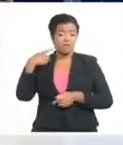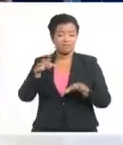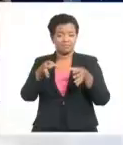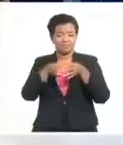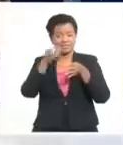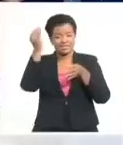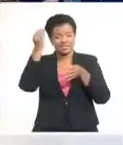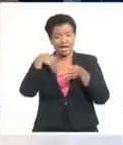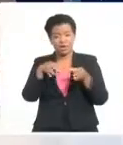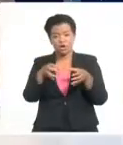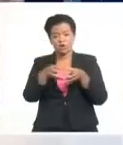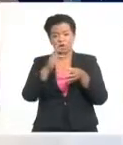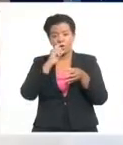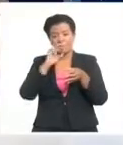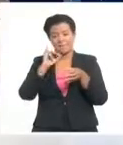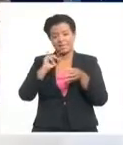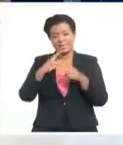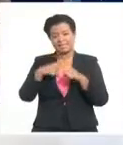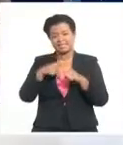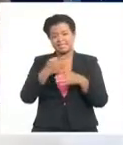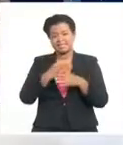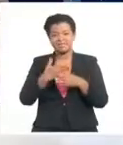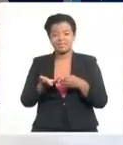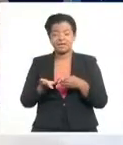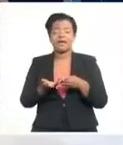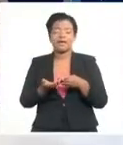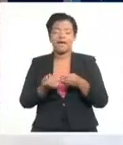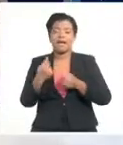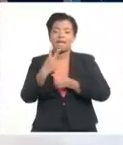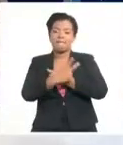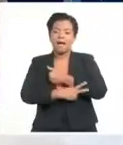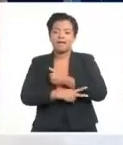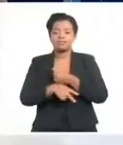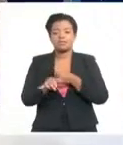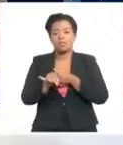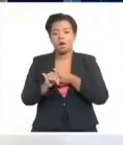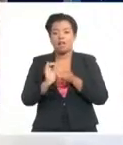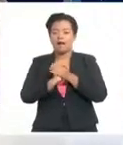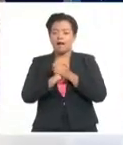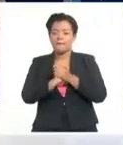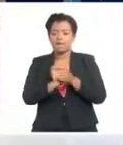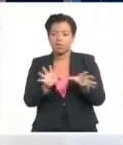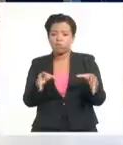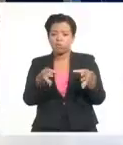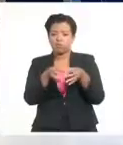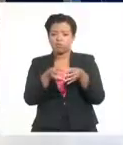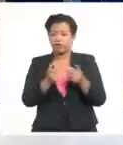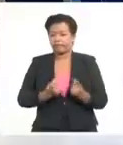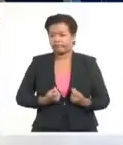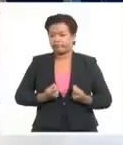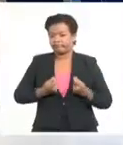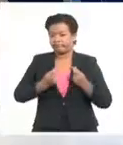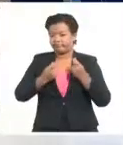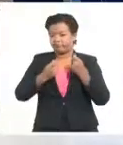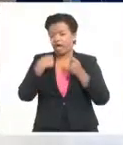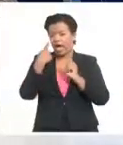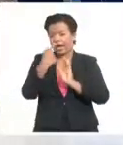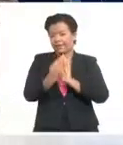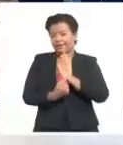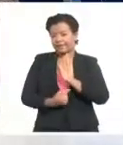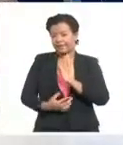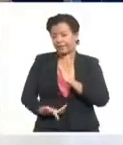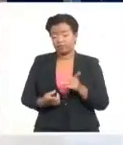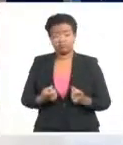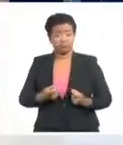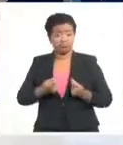compartían ciertas características. Eran las economías emergentes de más pujanza. Se trataba de países que también